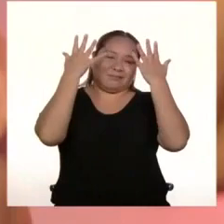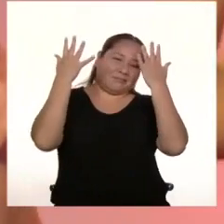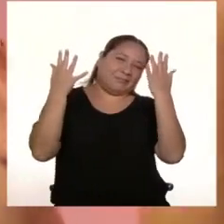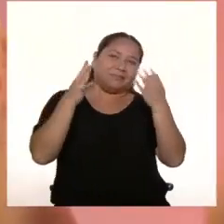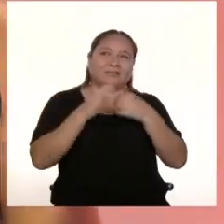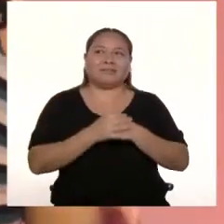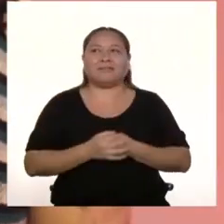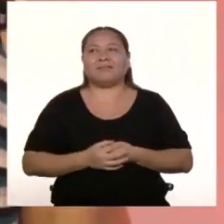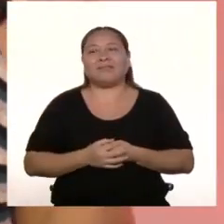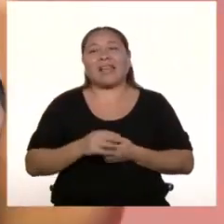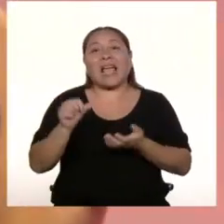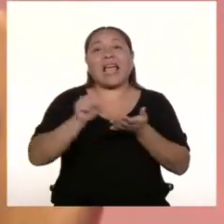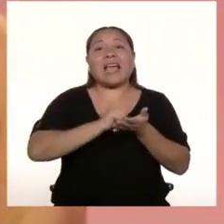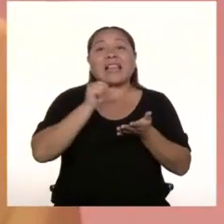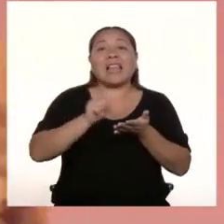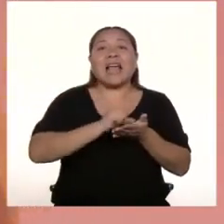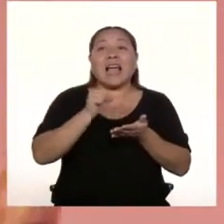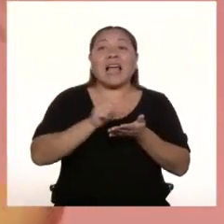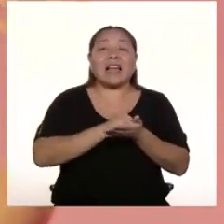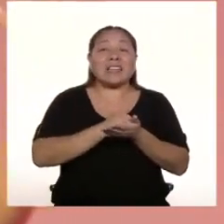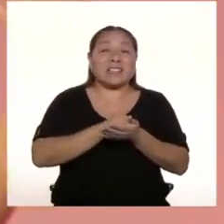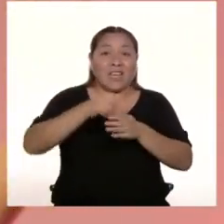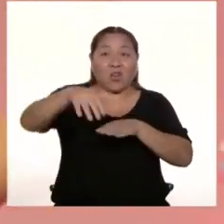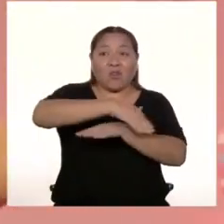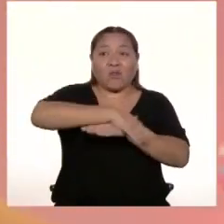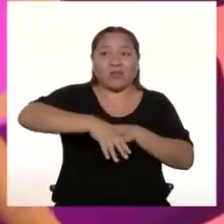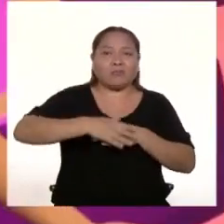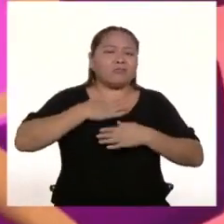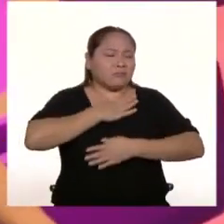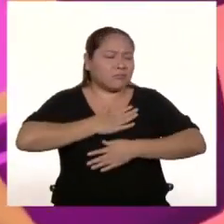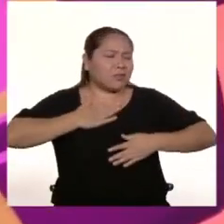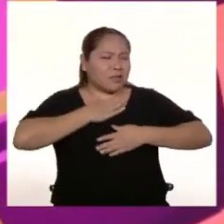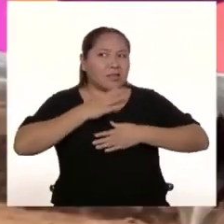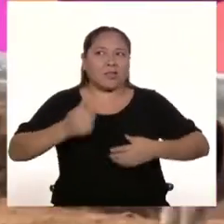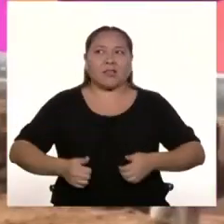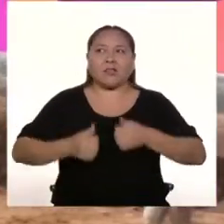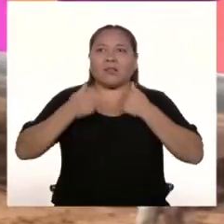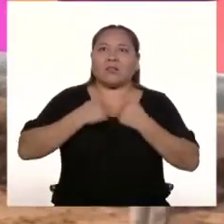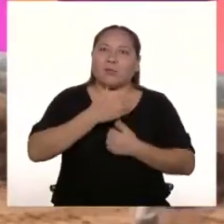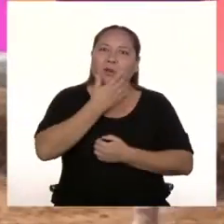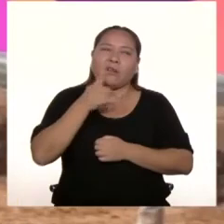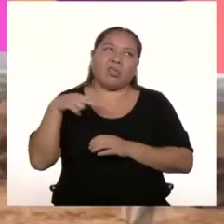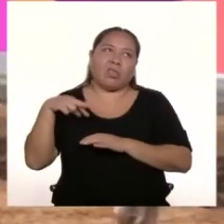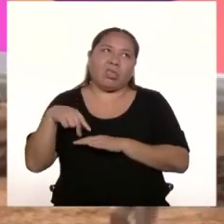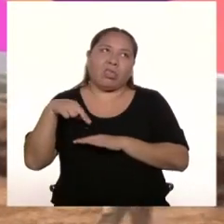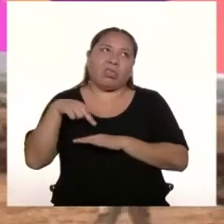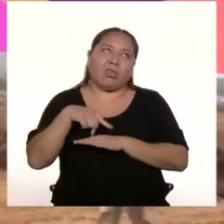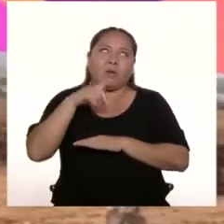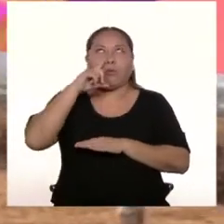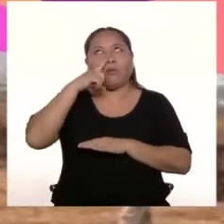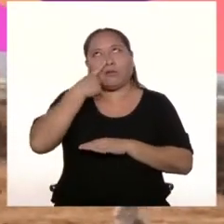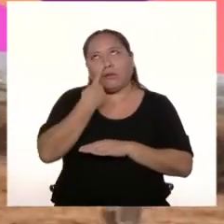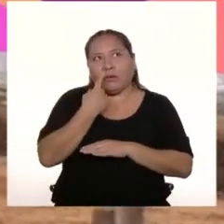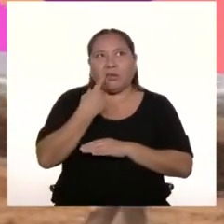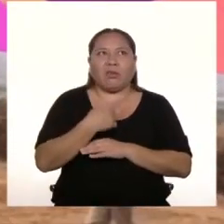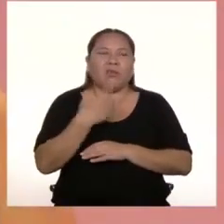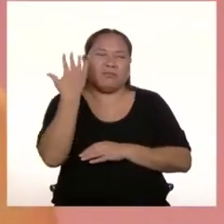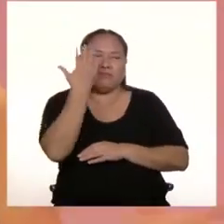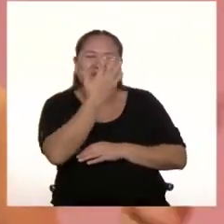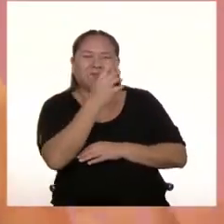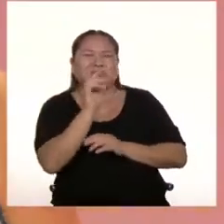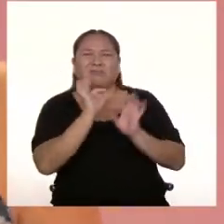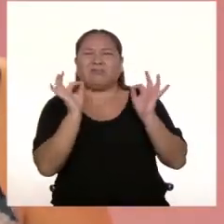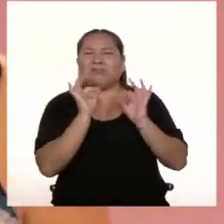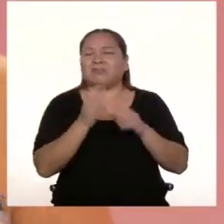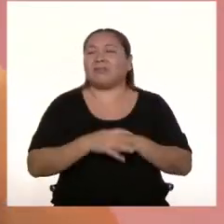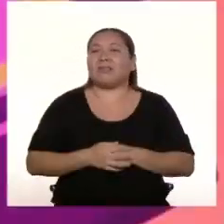El arte urbano le da adrenalina y entretenimiento a nuestras vidas. Prefiero eso a estar caminando aburrida, en las calles, sin color, sin música. De